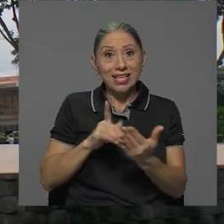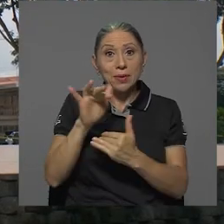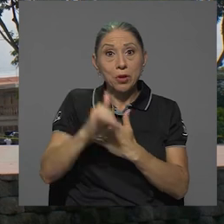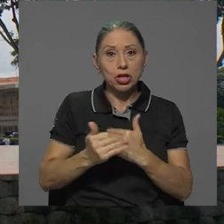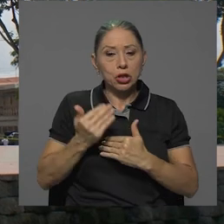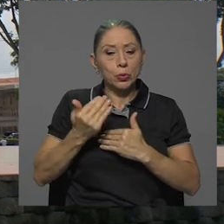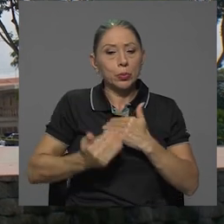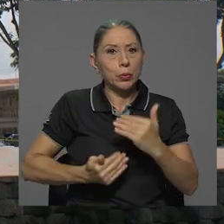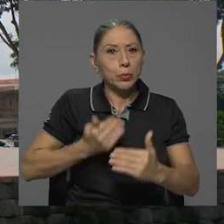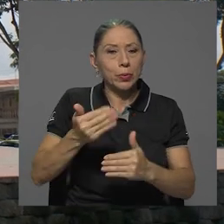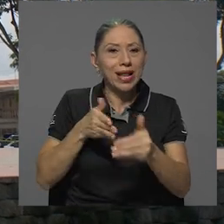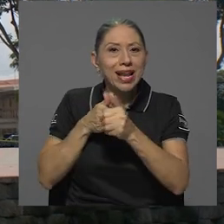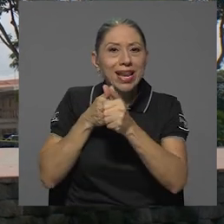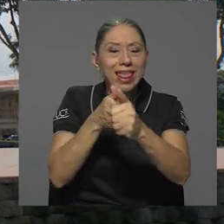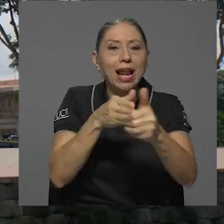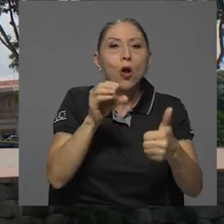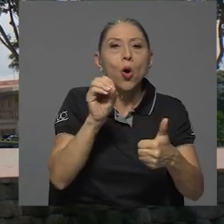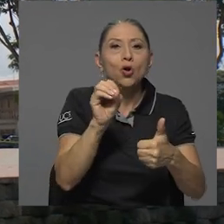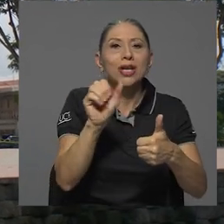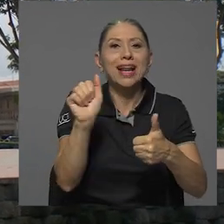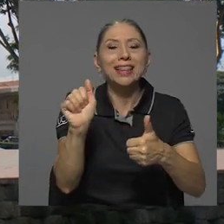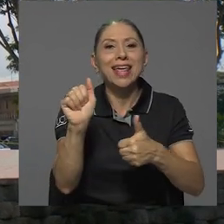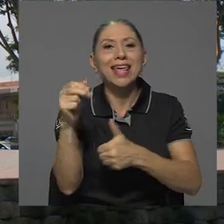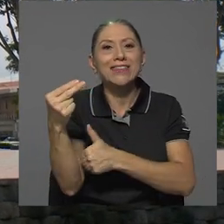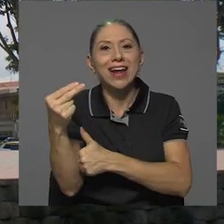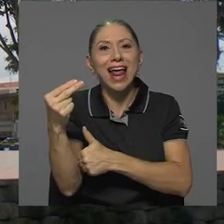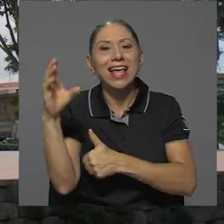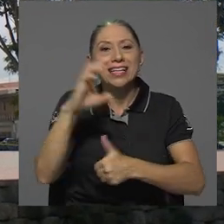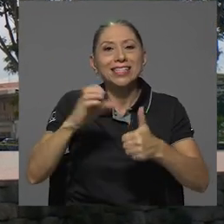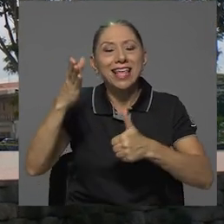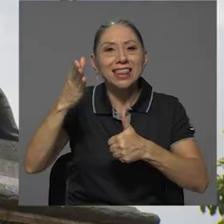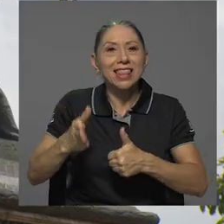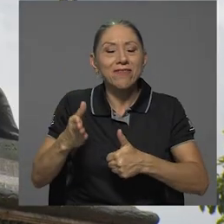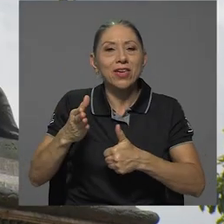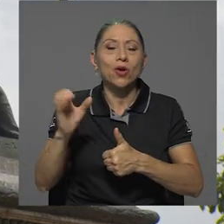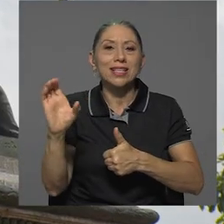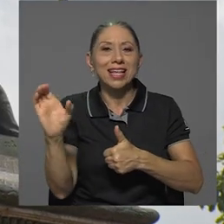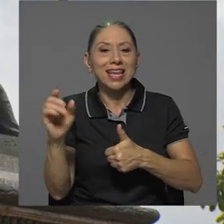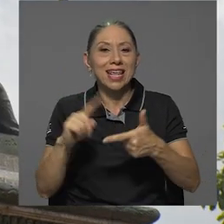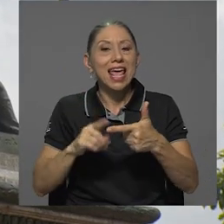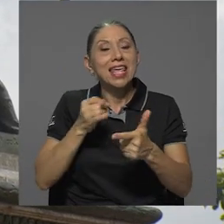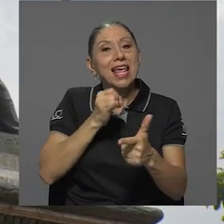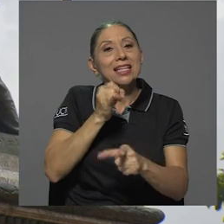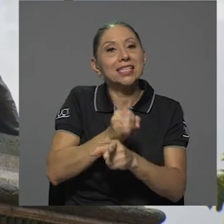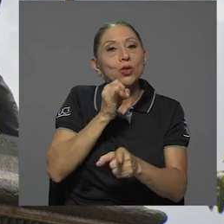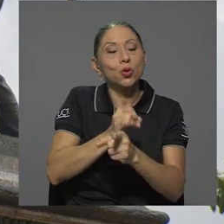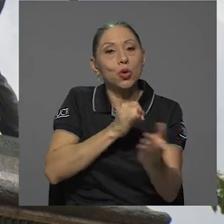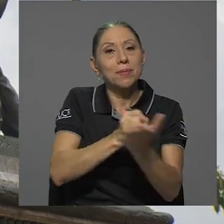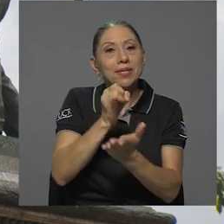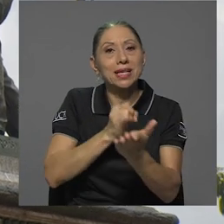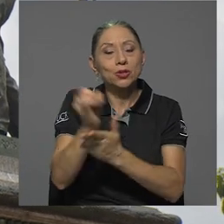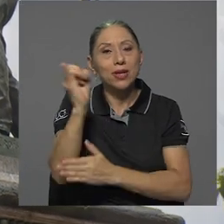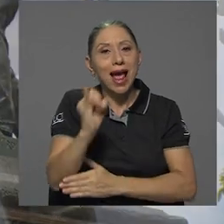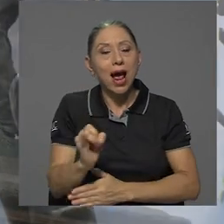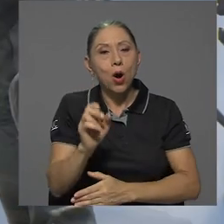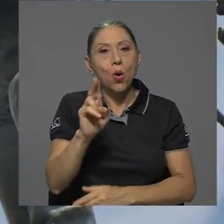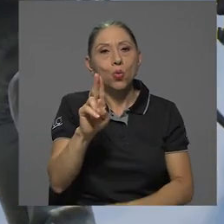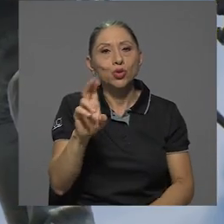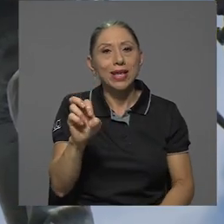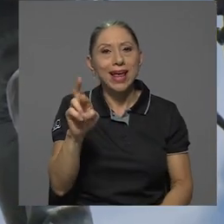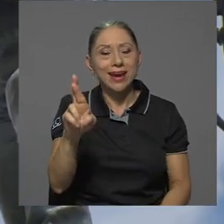proyecto está en curso y es liderado por Oscar André Herrera, científico del CIEMIC y el Instituto de Investigaciones en Arte de la UCR.